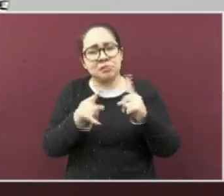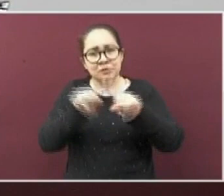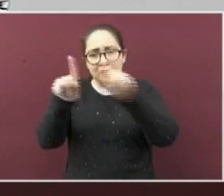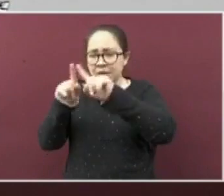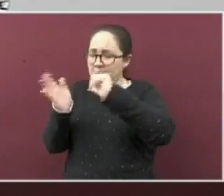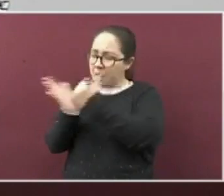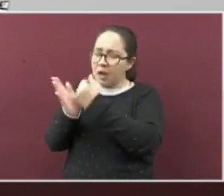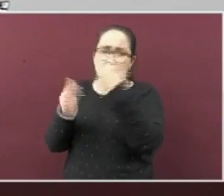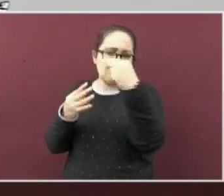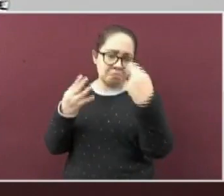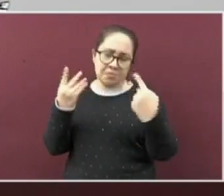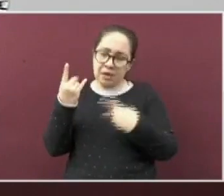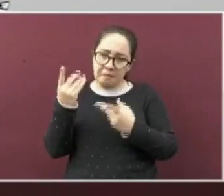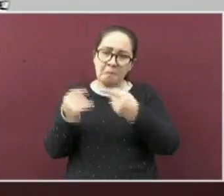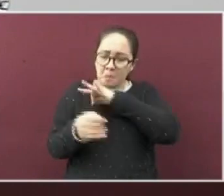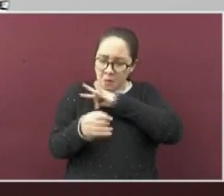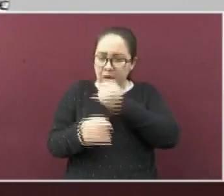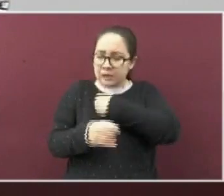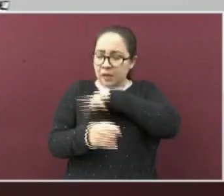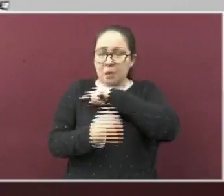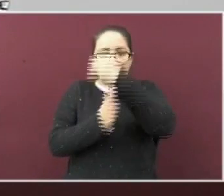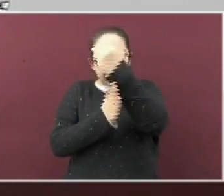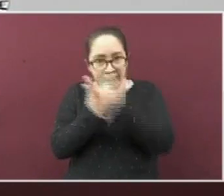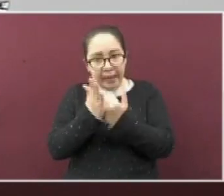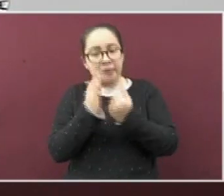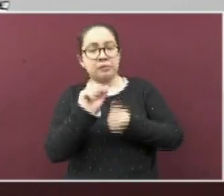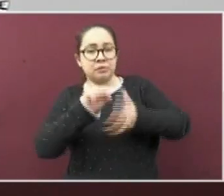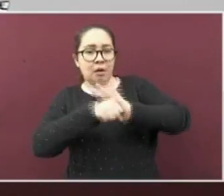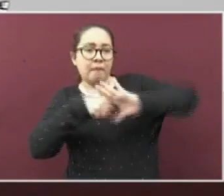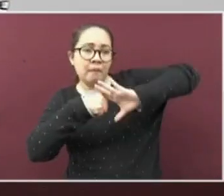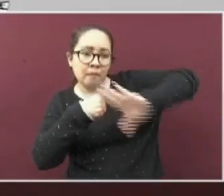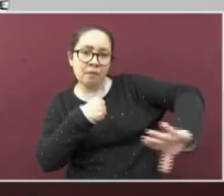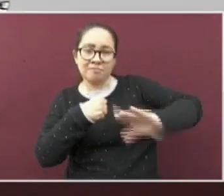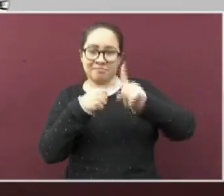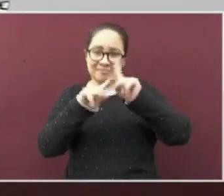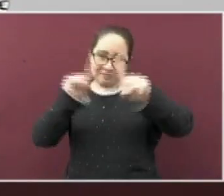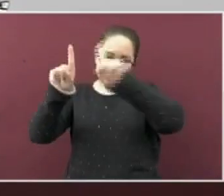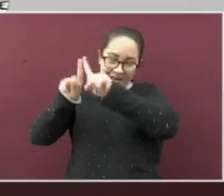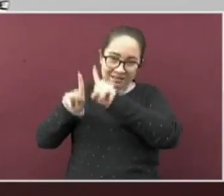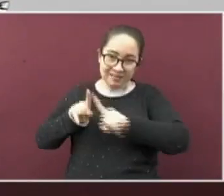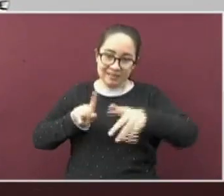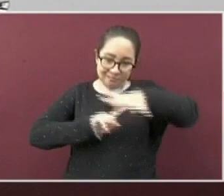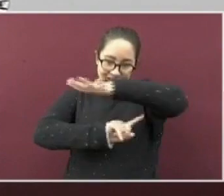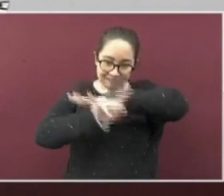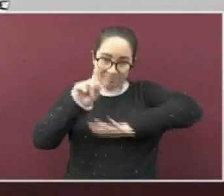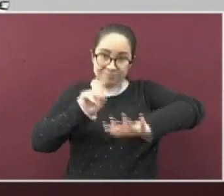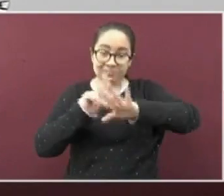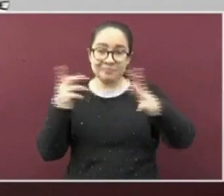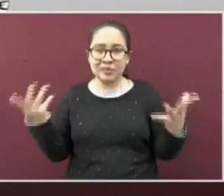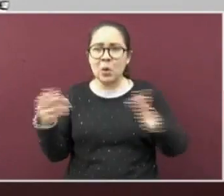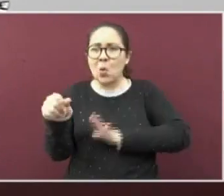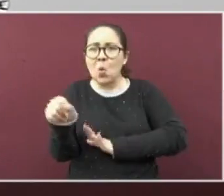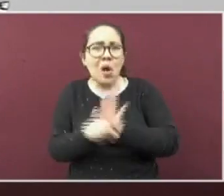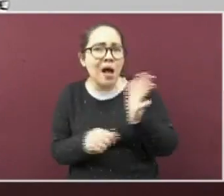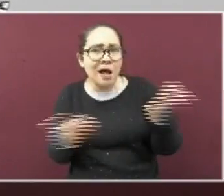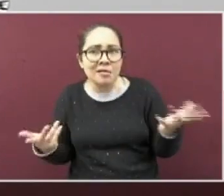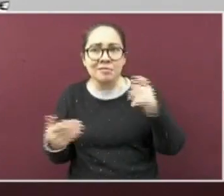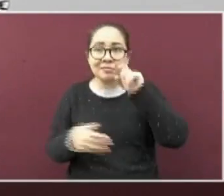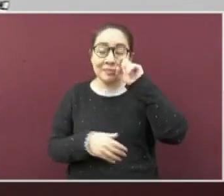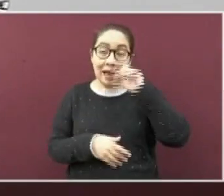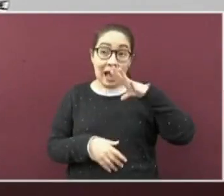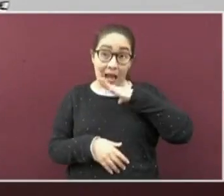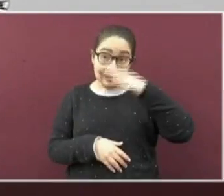salud y podamos aminorar los contagios que se encuentran en nuestro entorno. Entre ellos, la